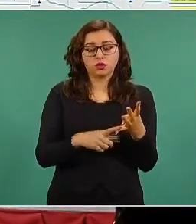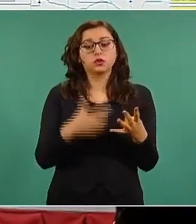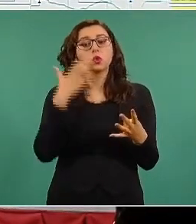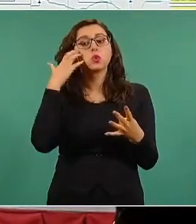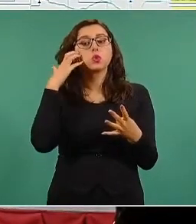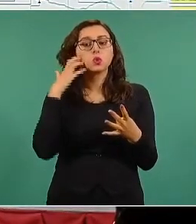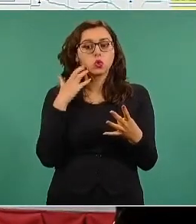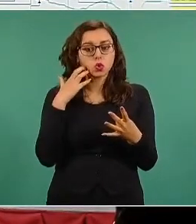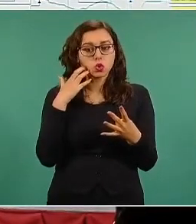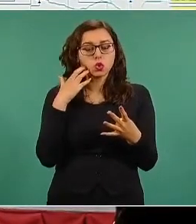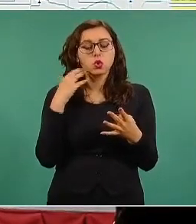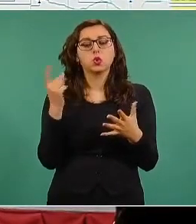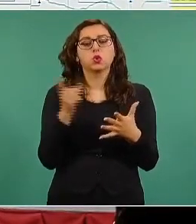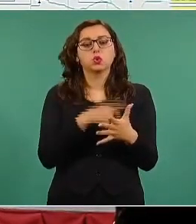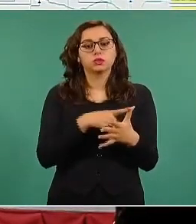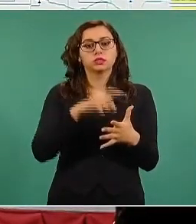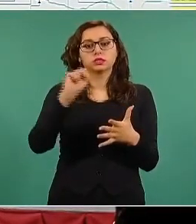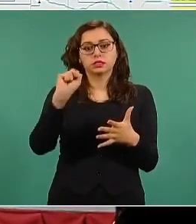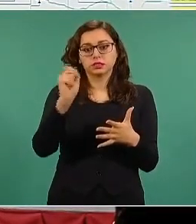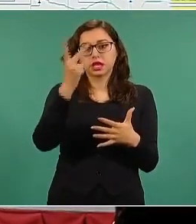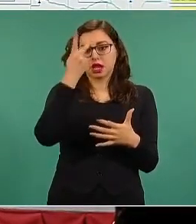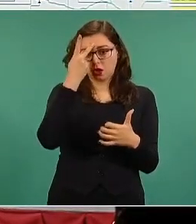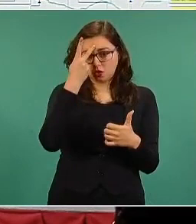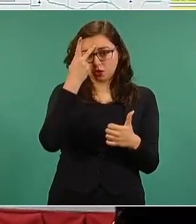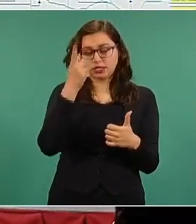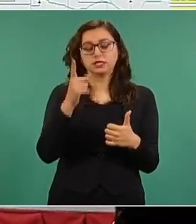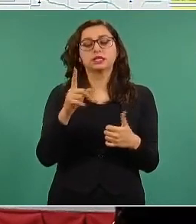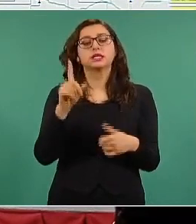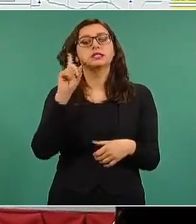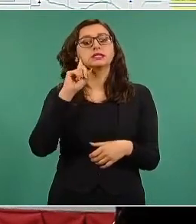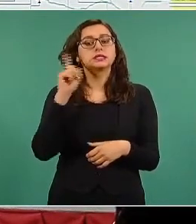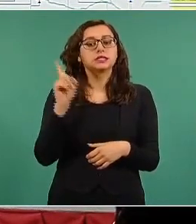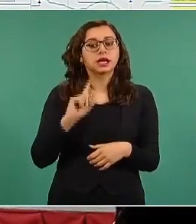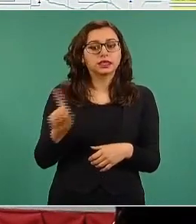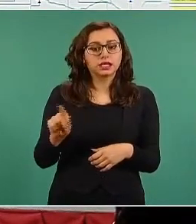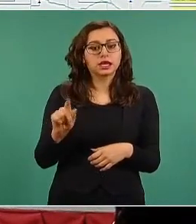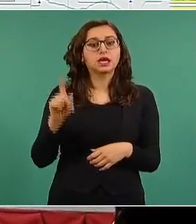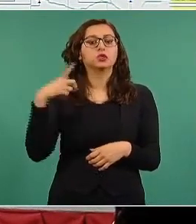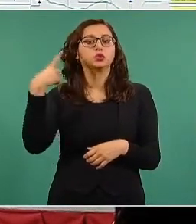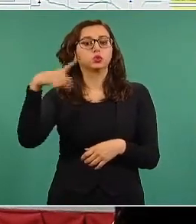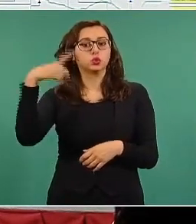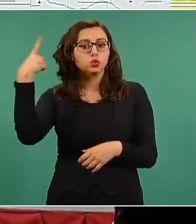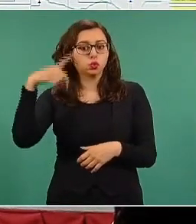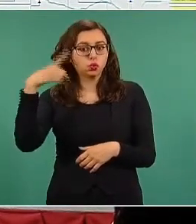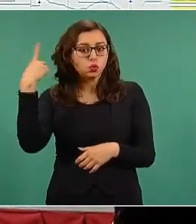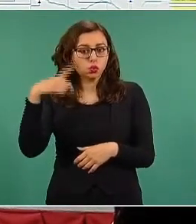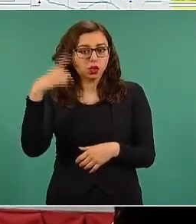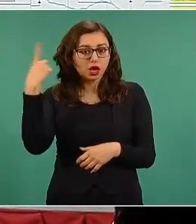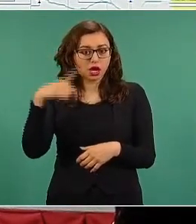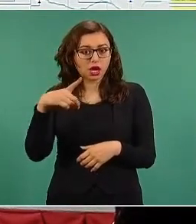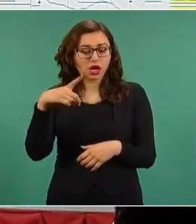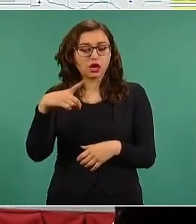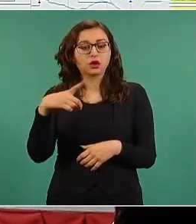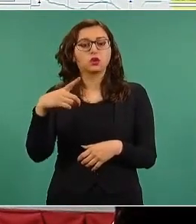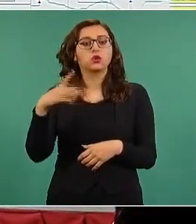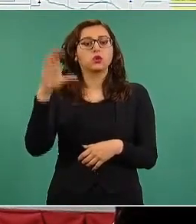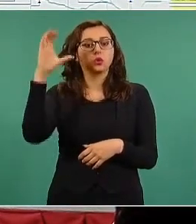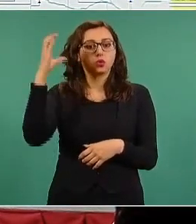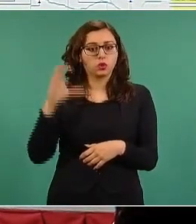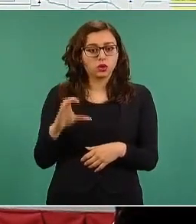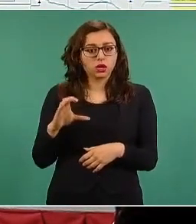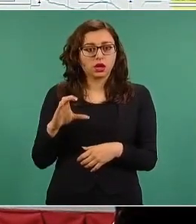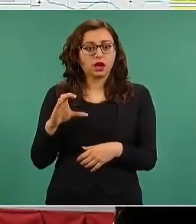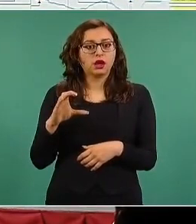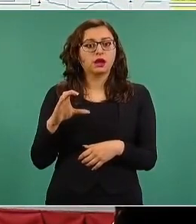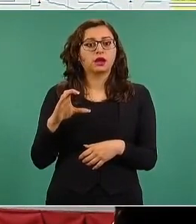nos vamos a San Luis, posteriormente a Zacatecas, Durango, Culiacán y